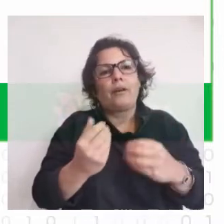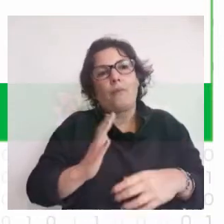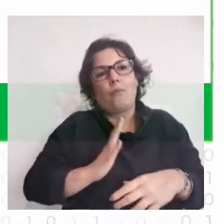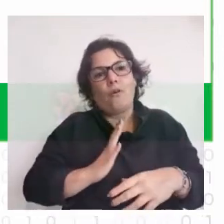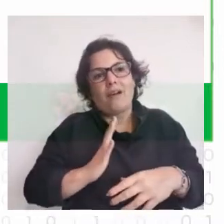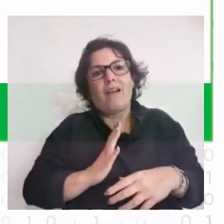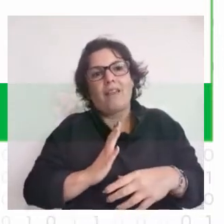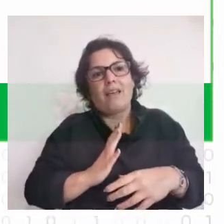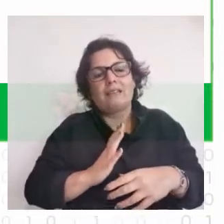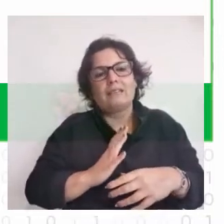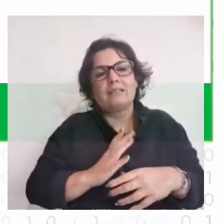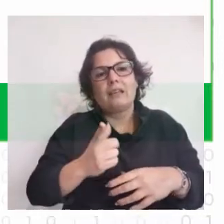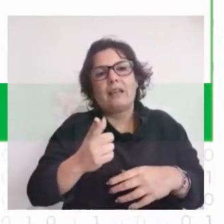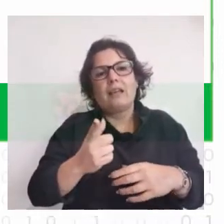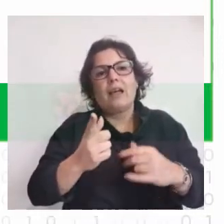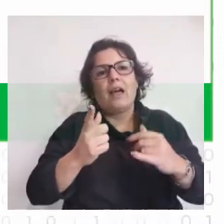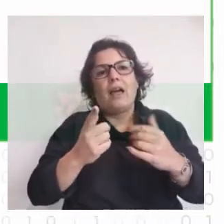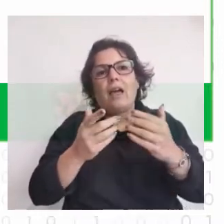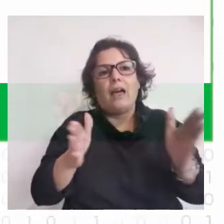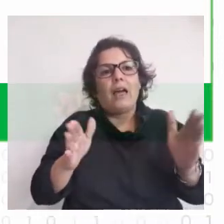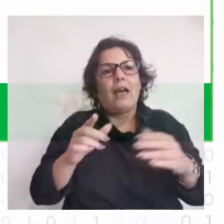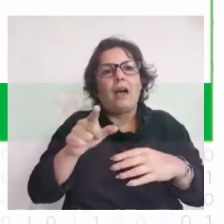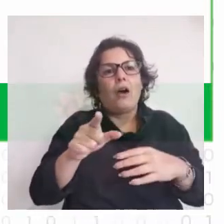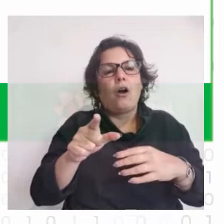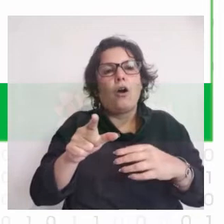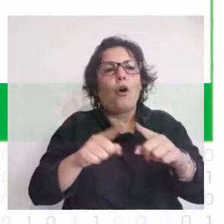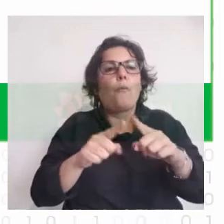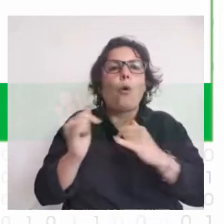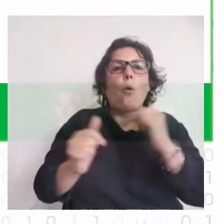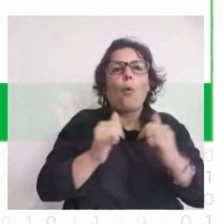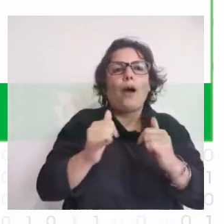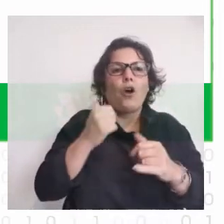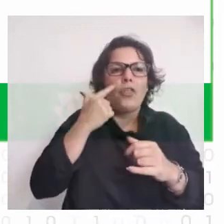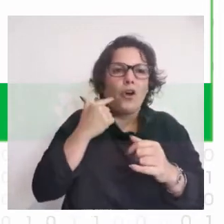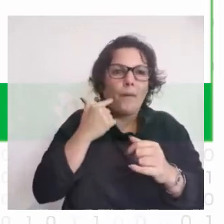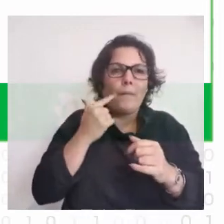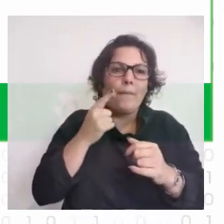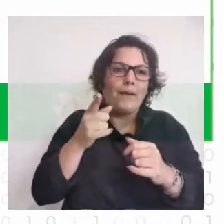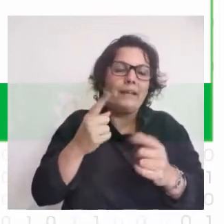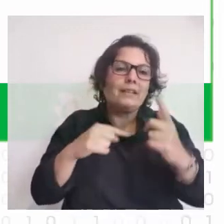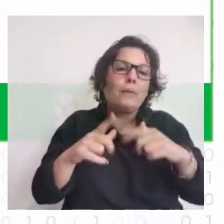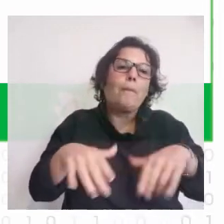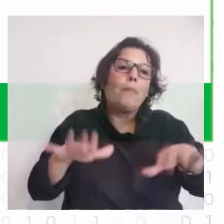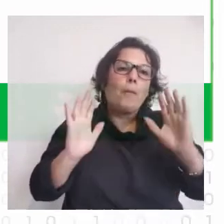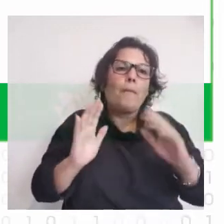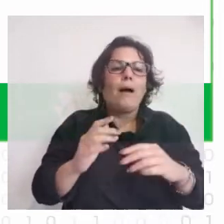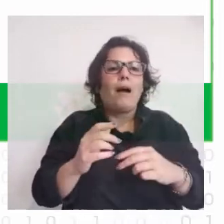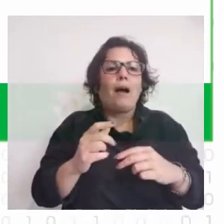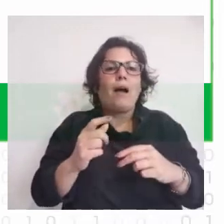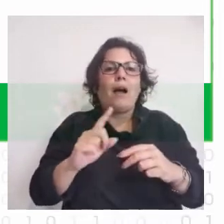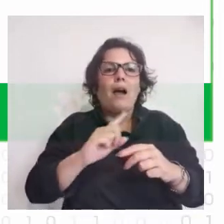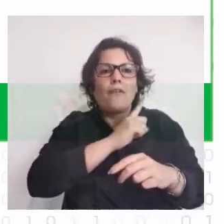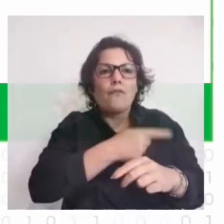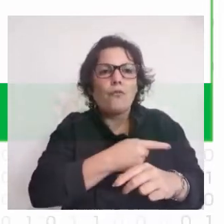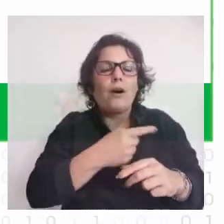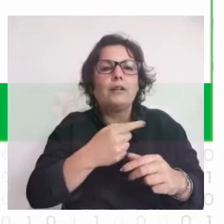aún está visto como un juego de hombres, lamentablemente, por más que se han abierto puertas y que el femenino